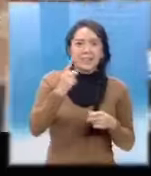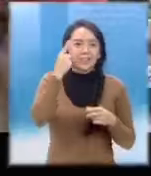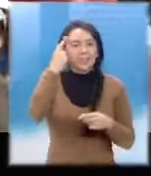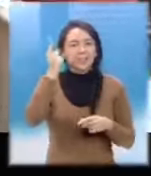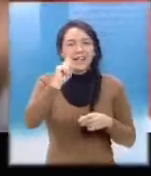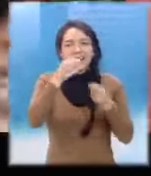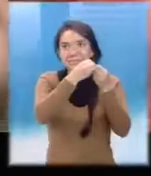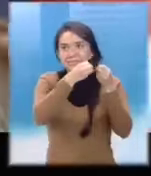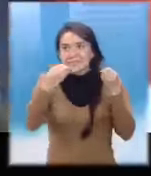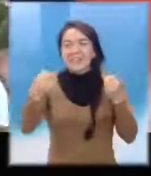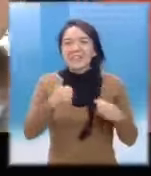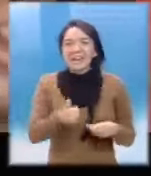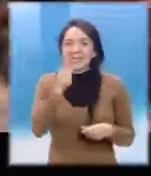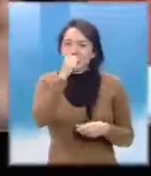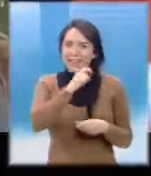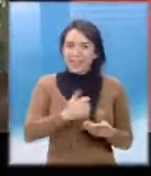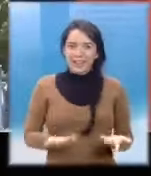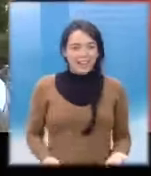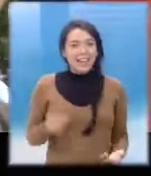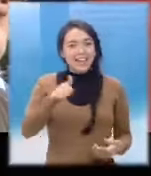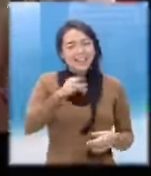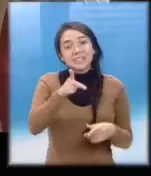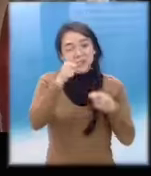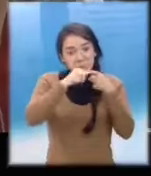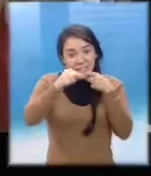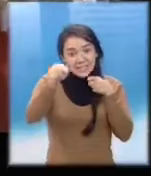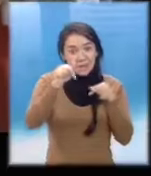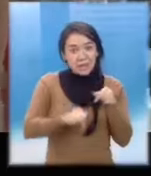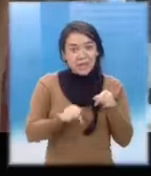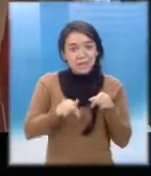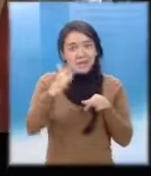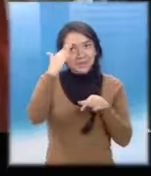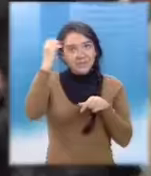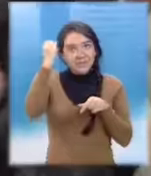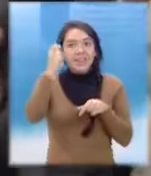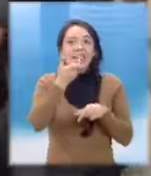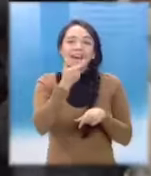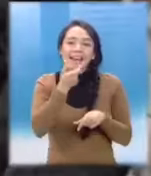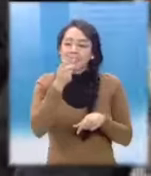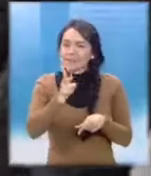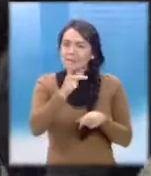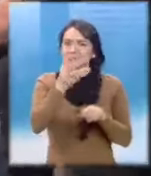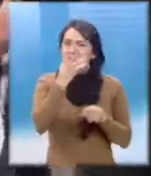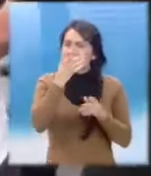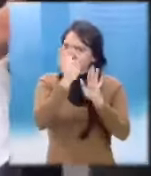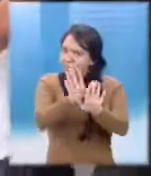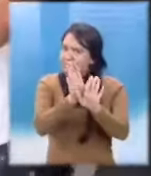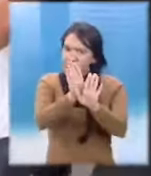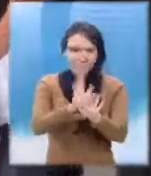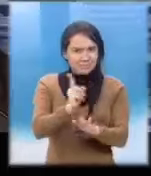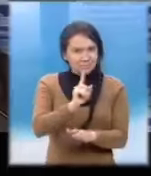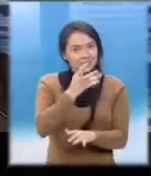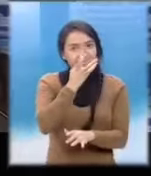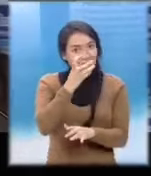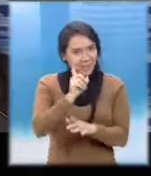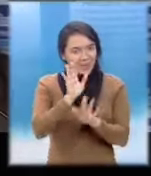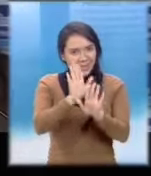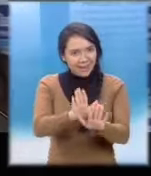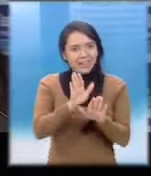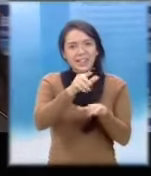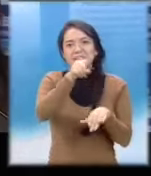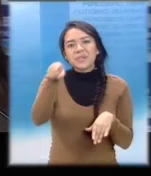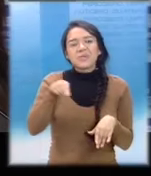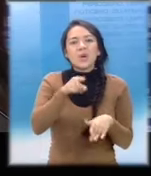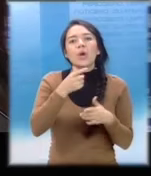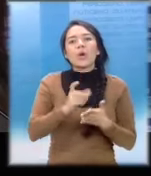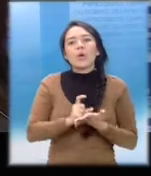Así concluye una semana más con inolvidables momentos Y si usted fue parte de alguno de ellos Por favor, no se enoje Tenemos clavo